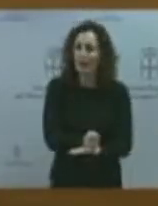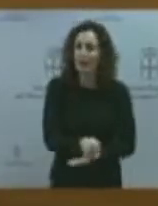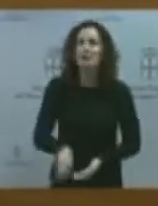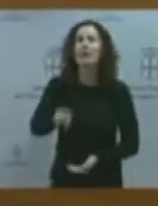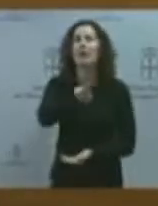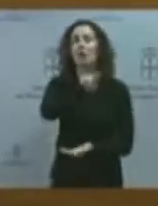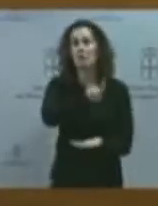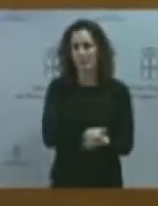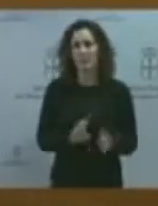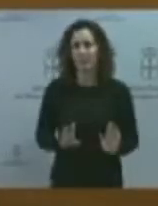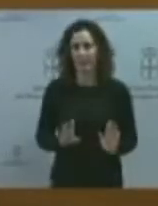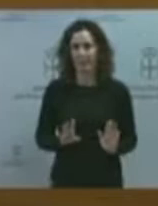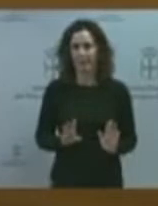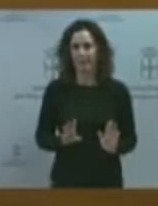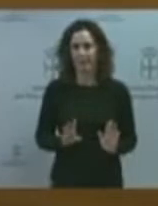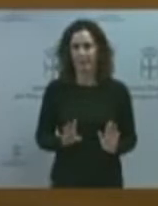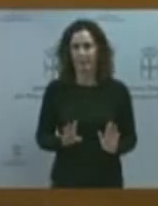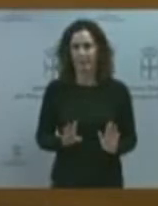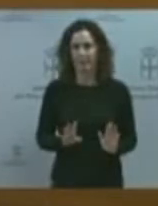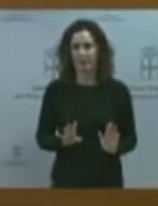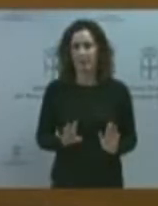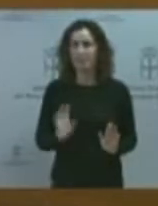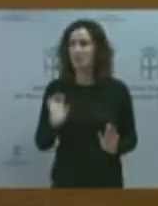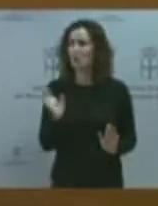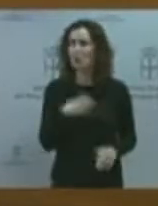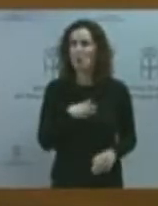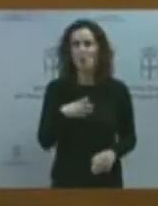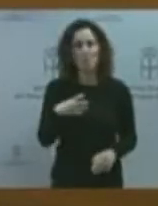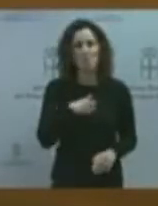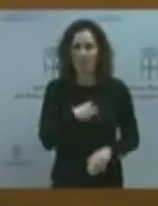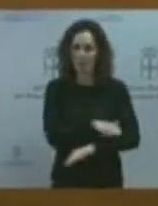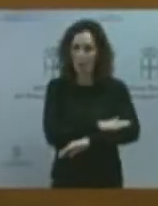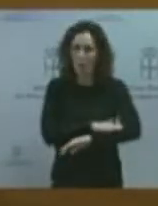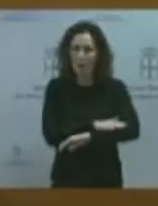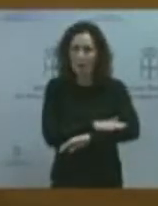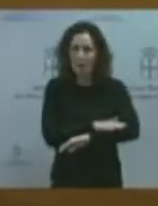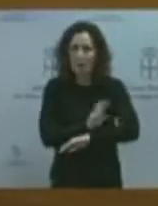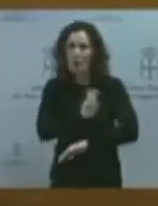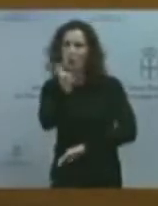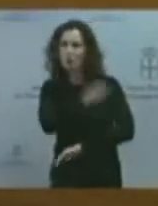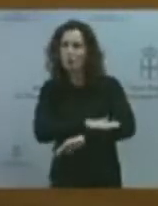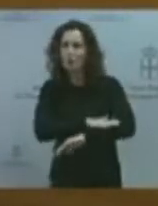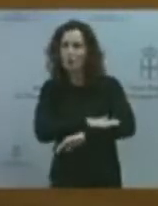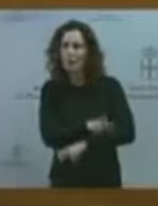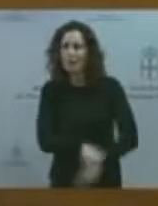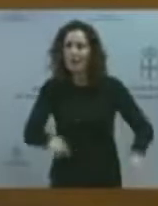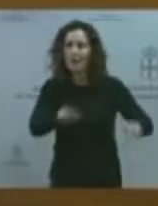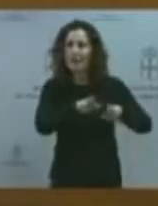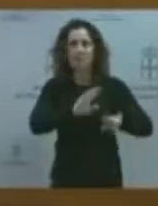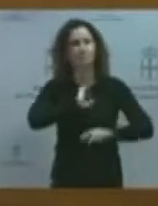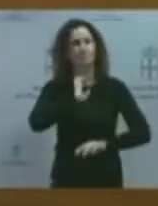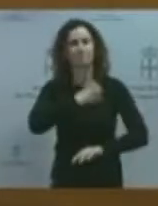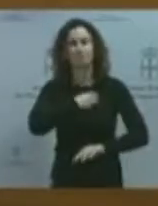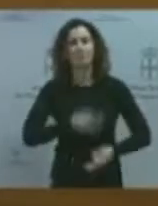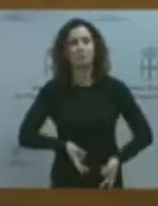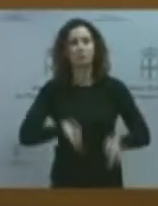no está en condiciones este gobierno, ni ningún gobierno, de recuperarlo a partir de una concesión a 30 años. Voy